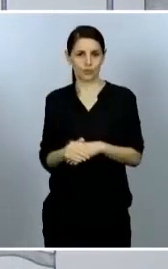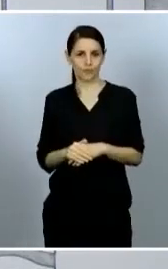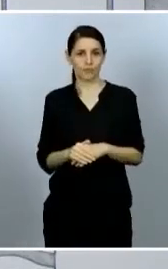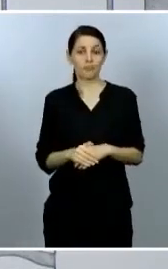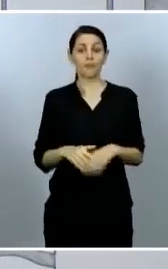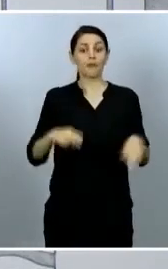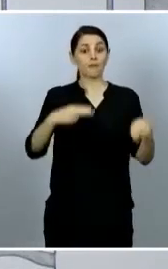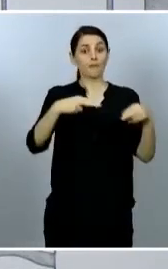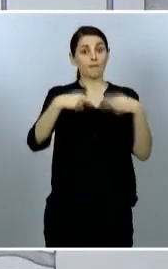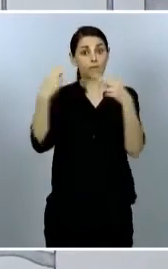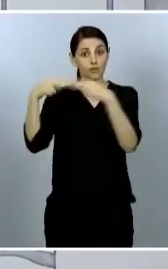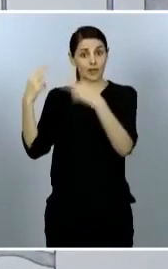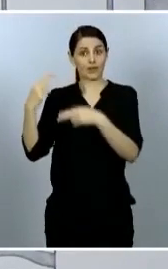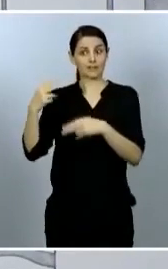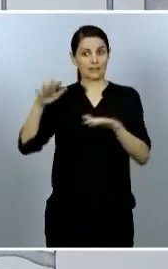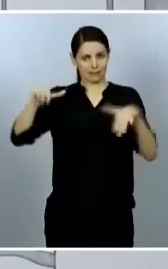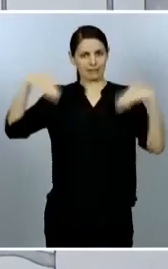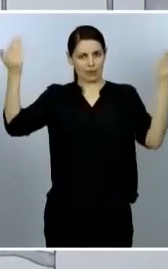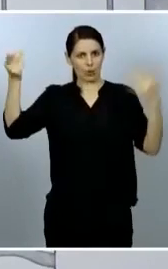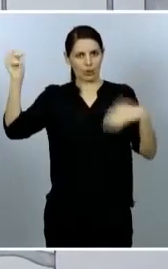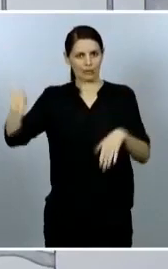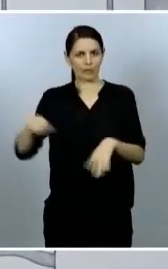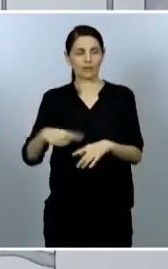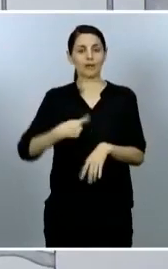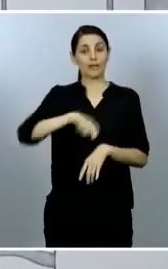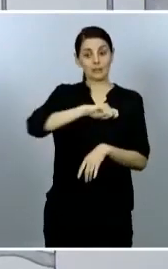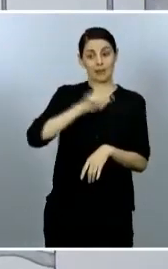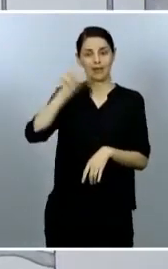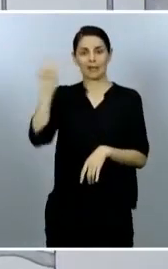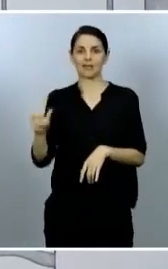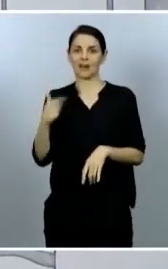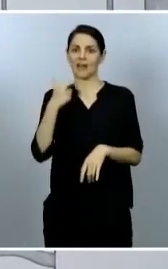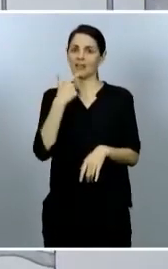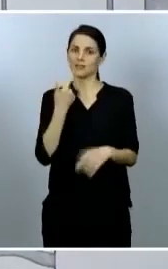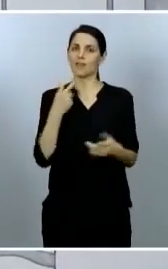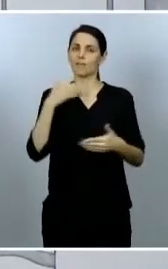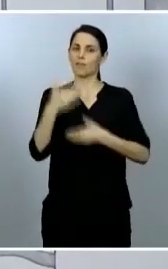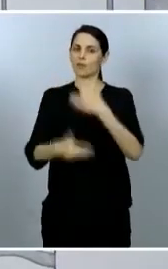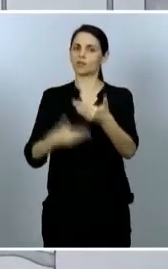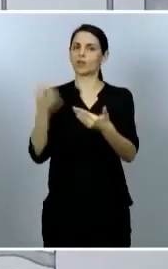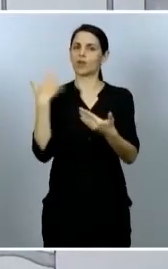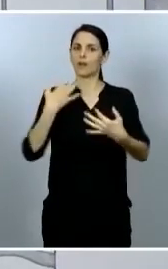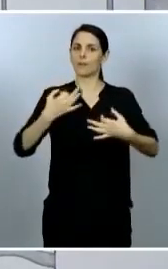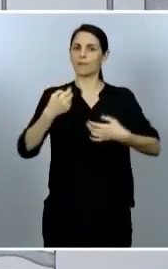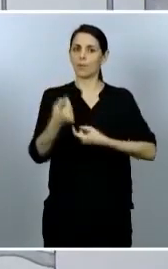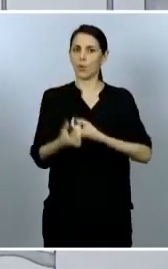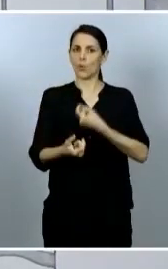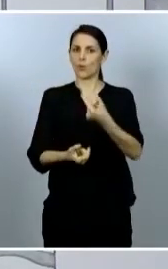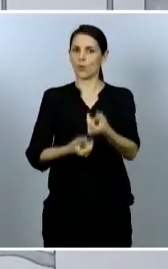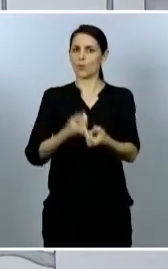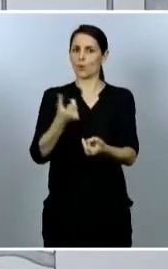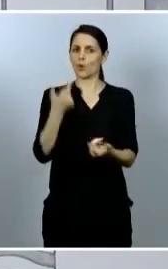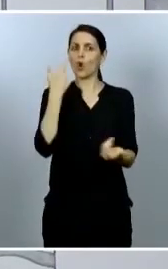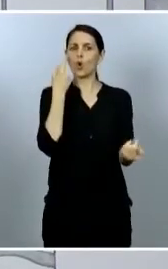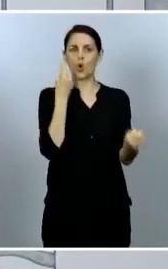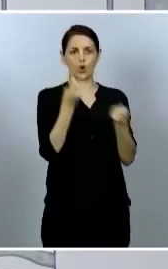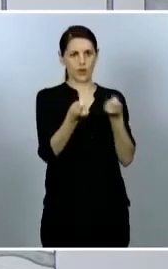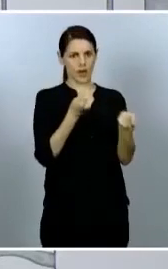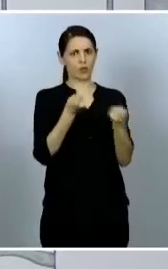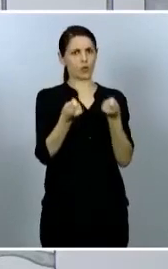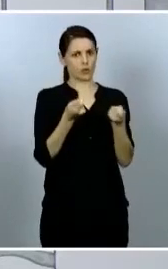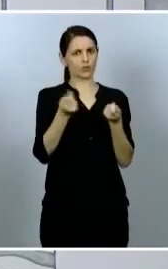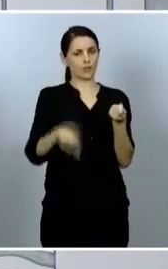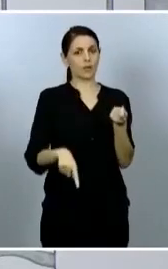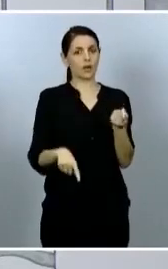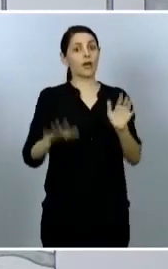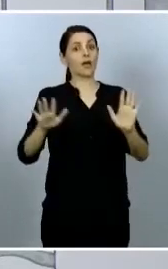España e Italia por un proceso gradual coordinado en función de una serie de criterios, como pueden ser los